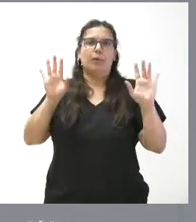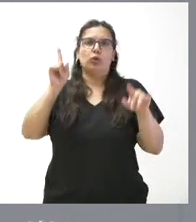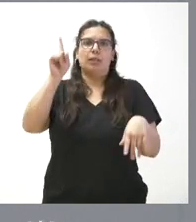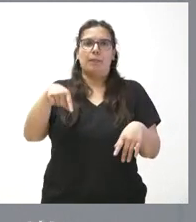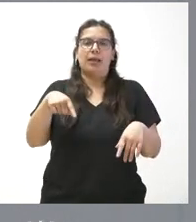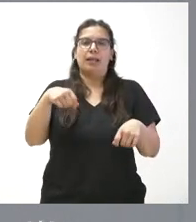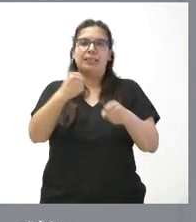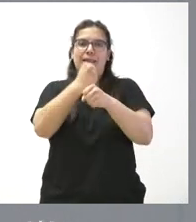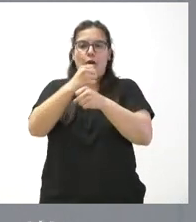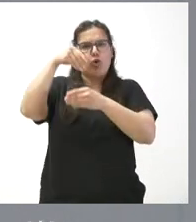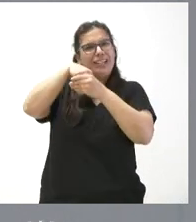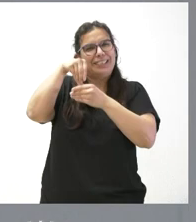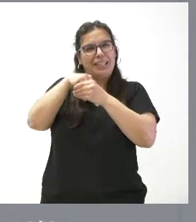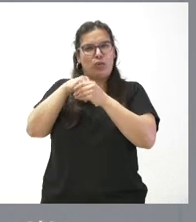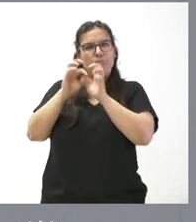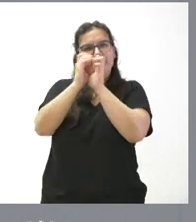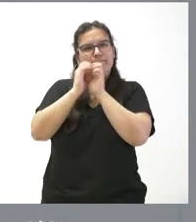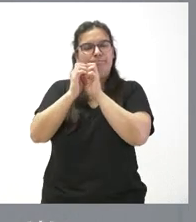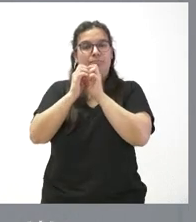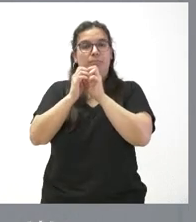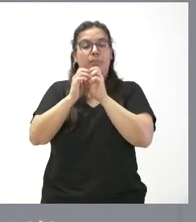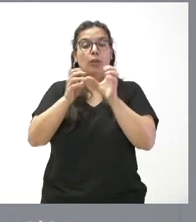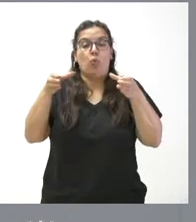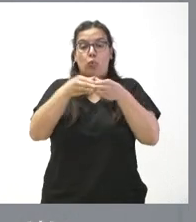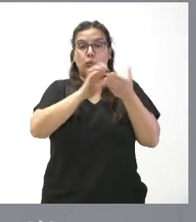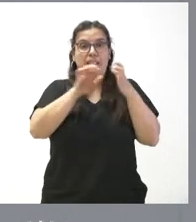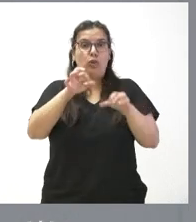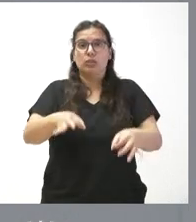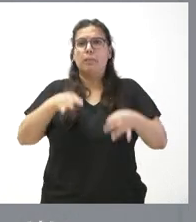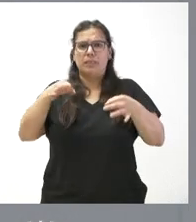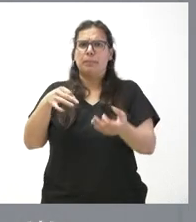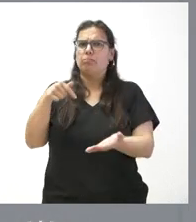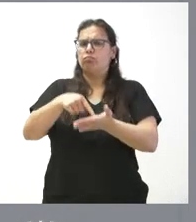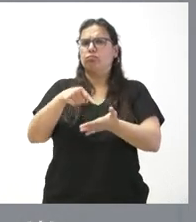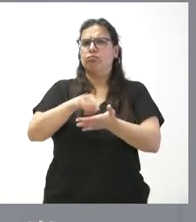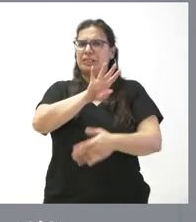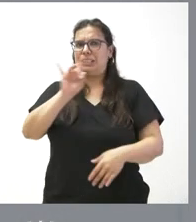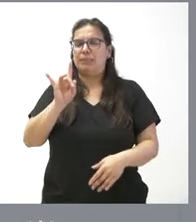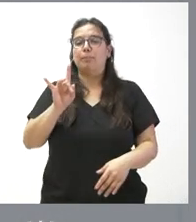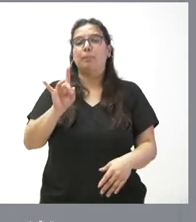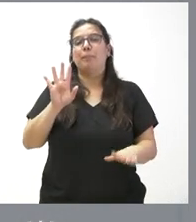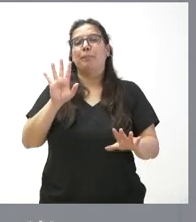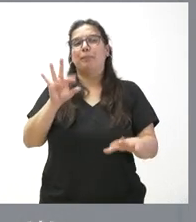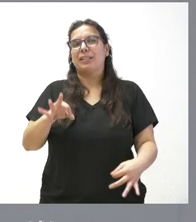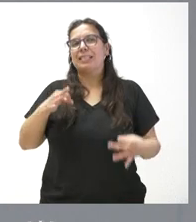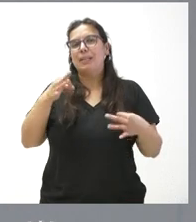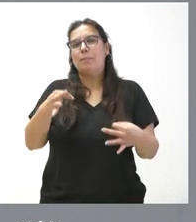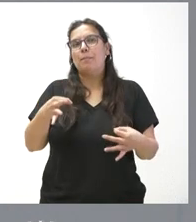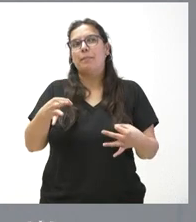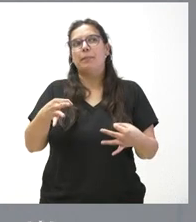trabajo interno. Yo creo que la posición de la Junta de Castilla y siempre ha sido de exigencia, pero siempre ha sido